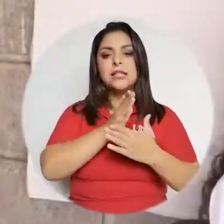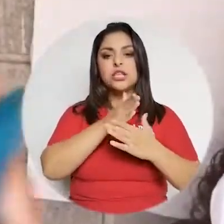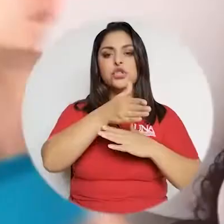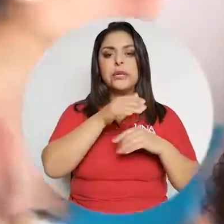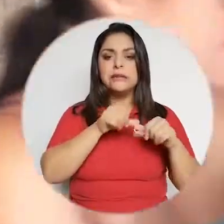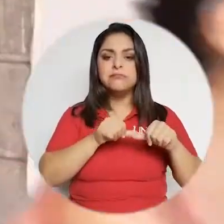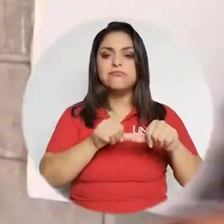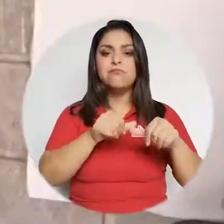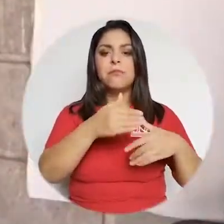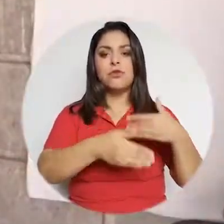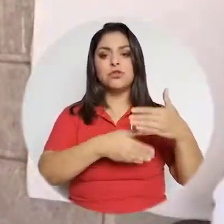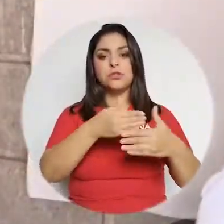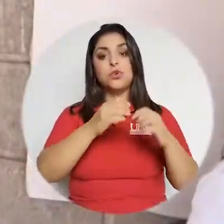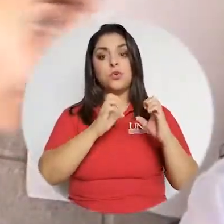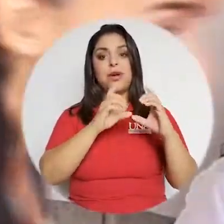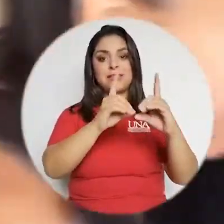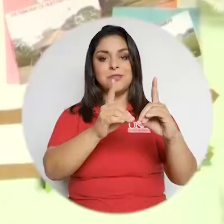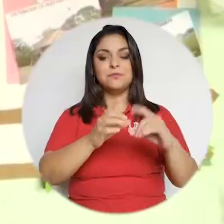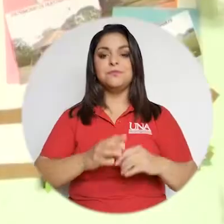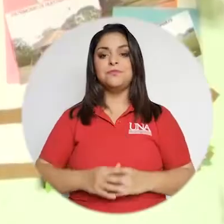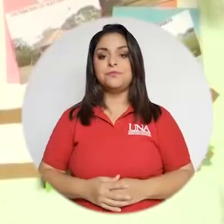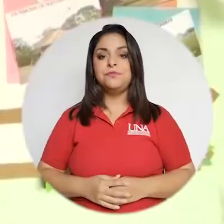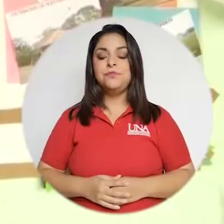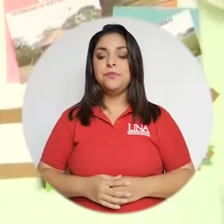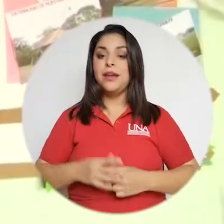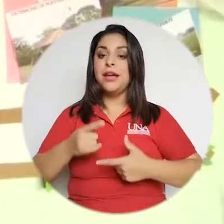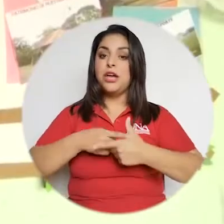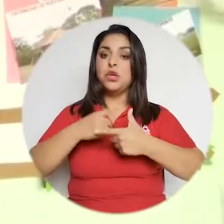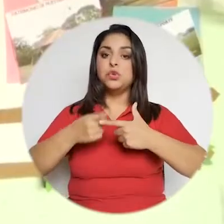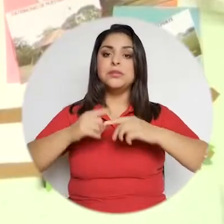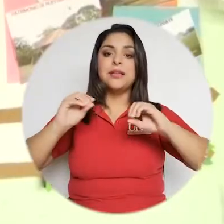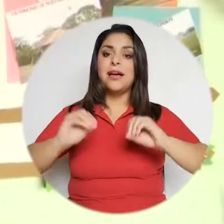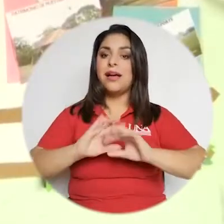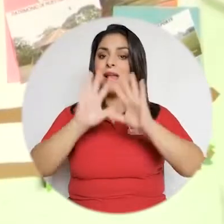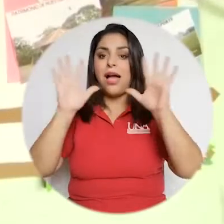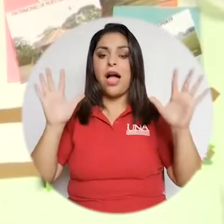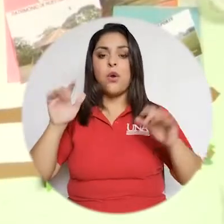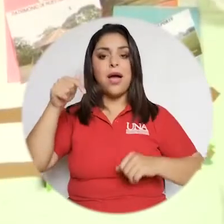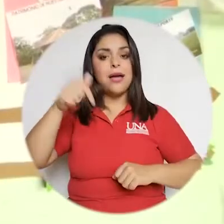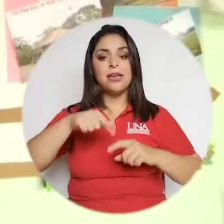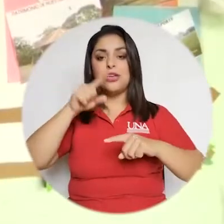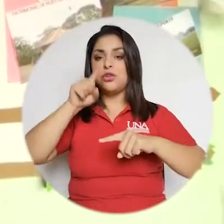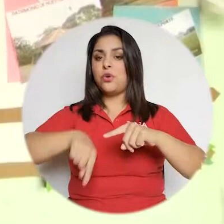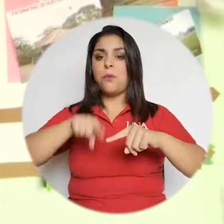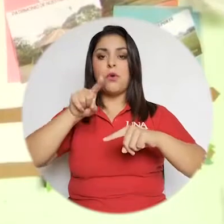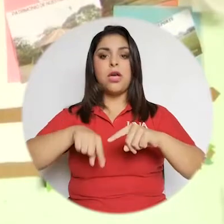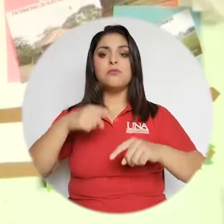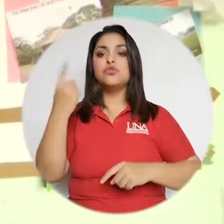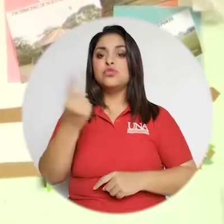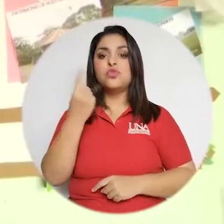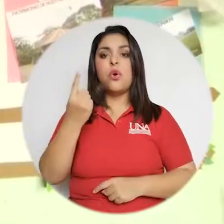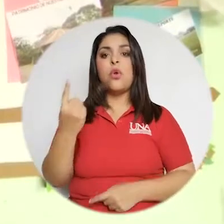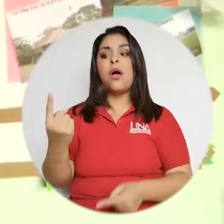dificultades para acceso y continuidad en el proceso educativo. Entonces, claramente, aquí no podemos hablar